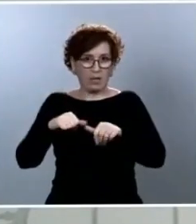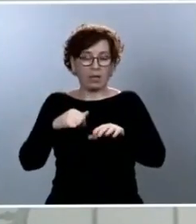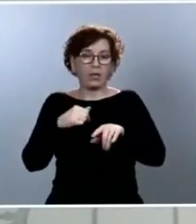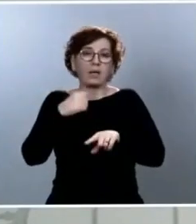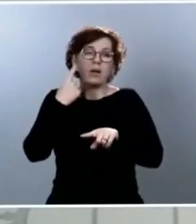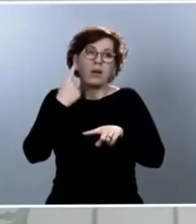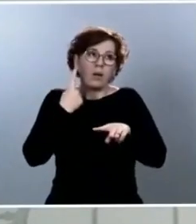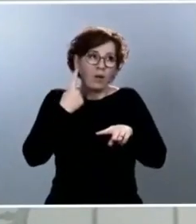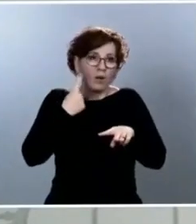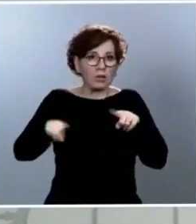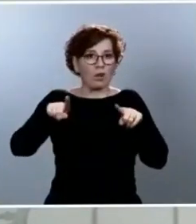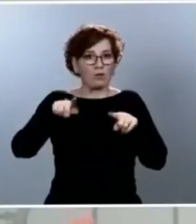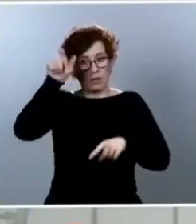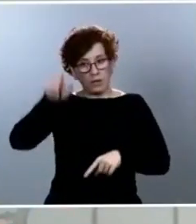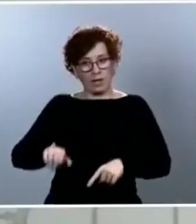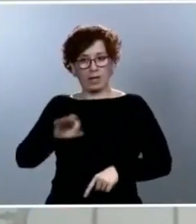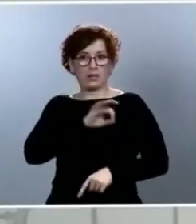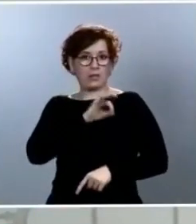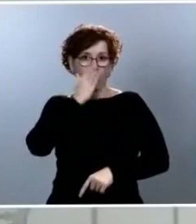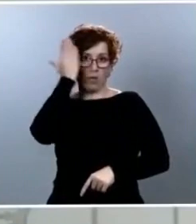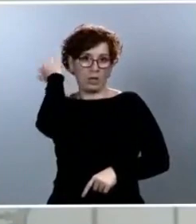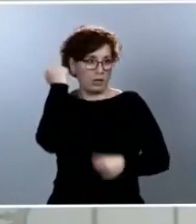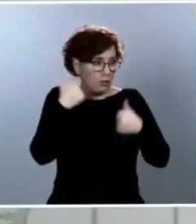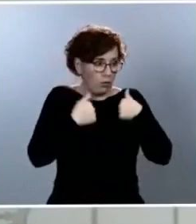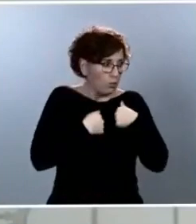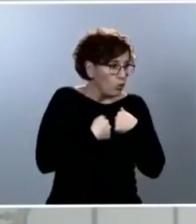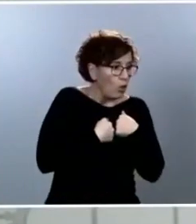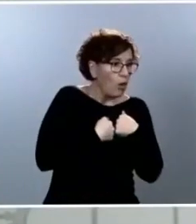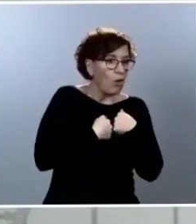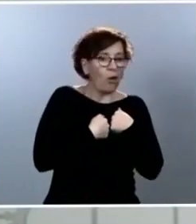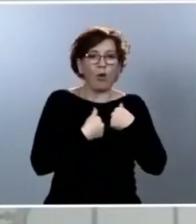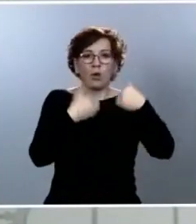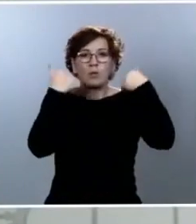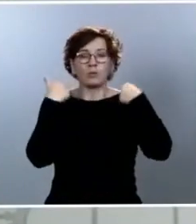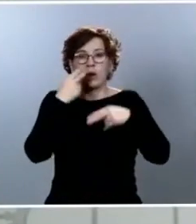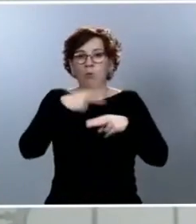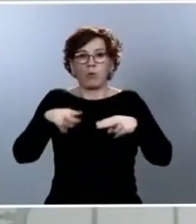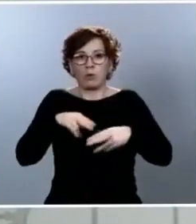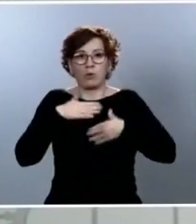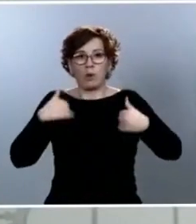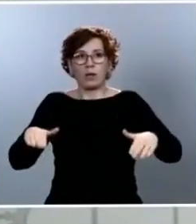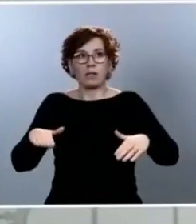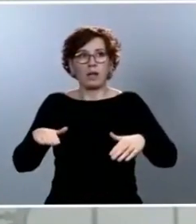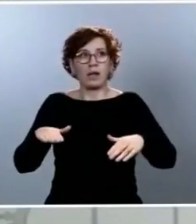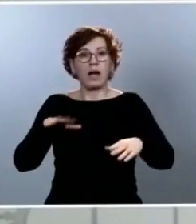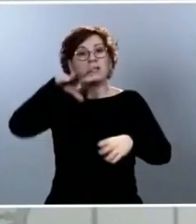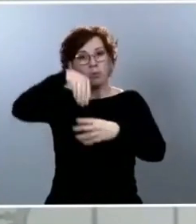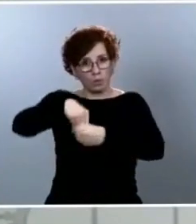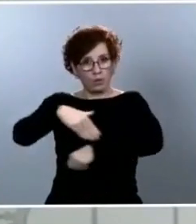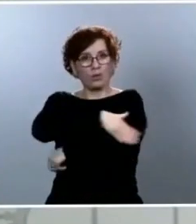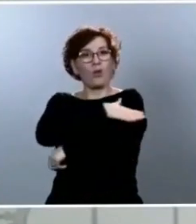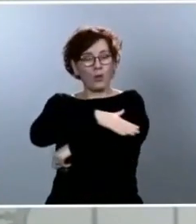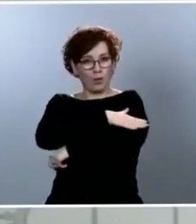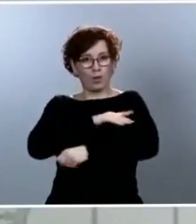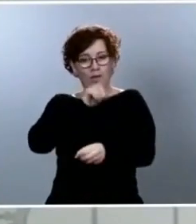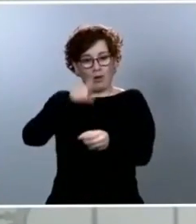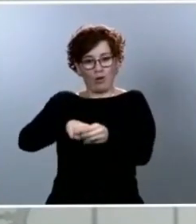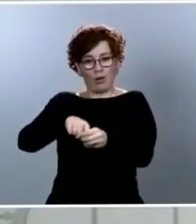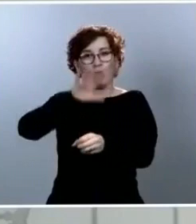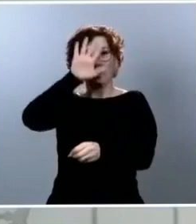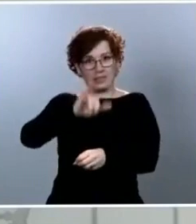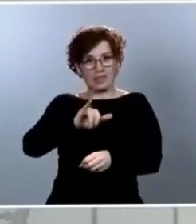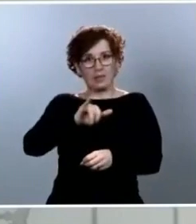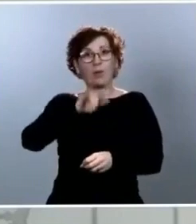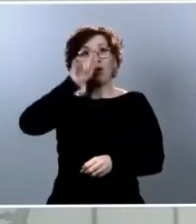el señor Iglesias, como lo soy yo también y como lo son otros responsables políticos, no solamente formamos parte del Gobierno, sino también somos líderes de distintas organizaciones